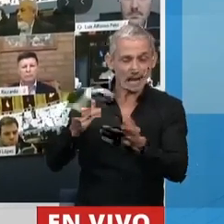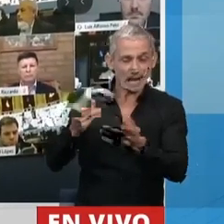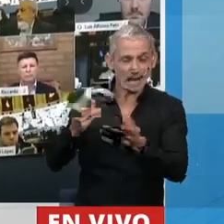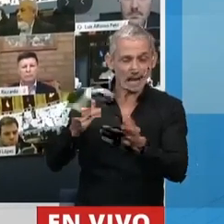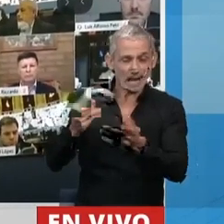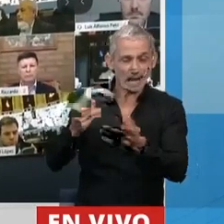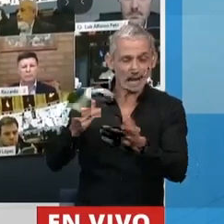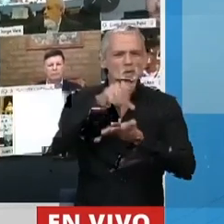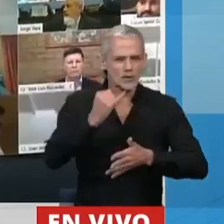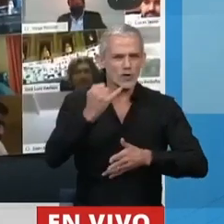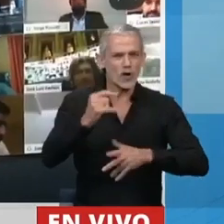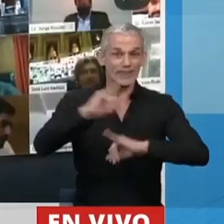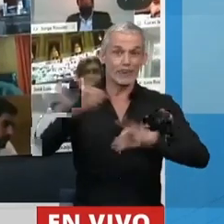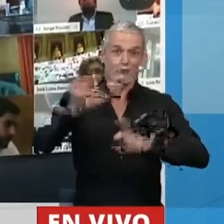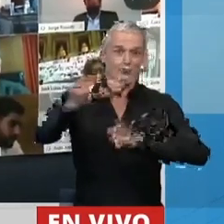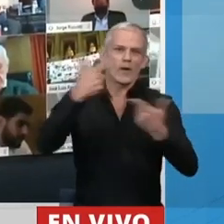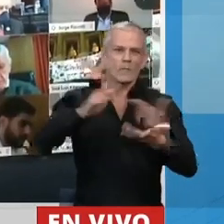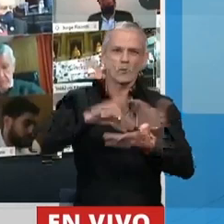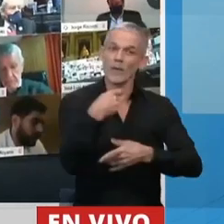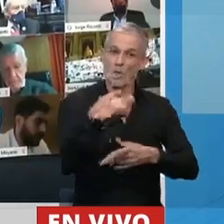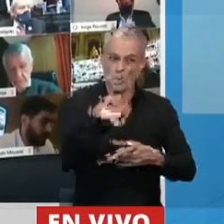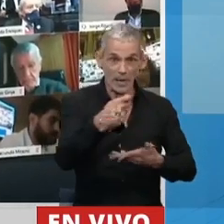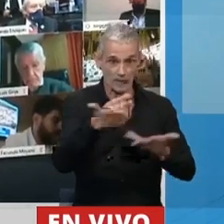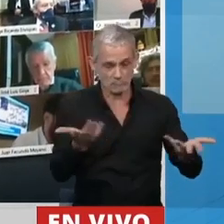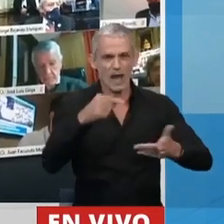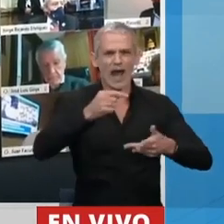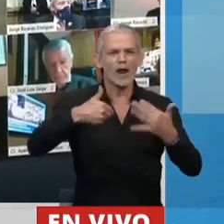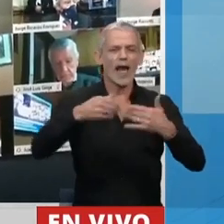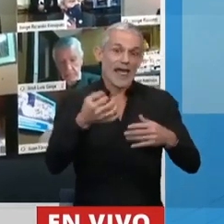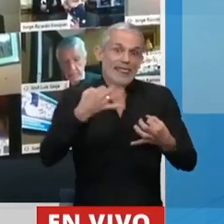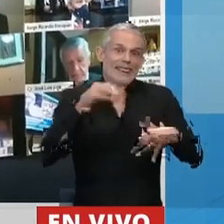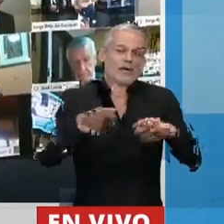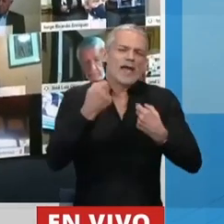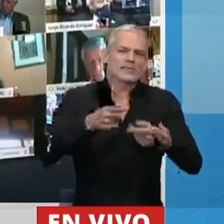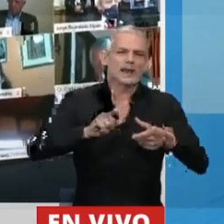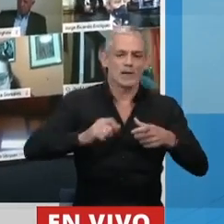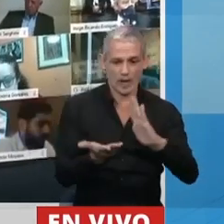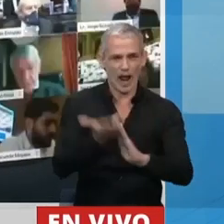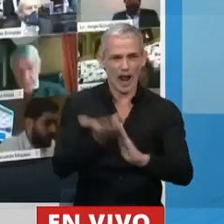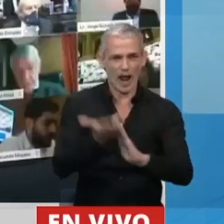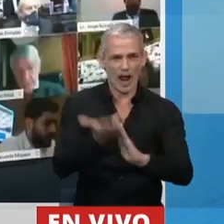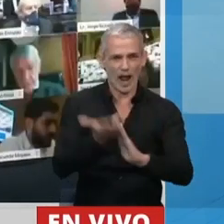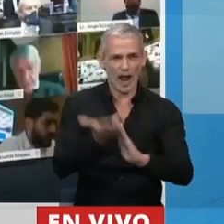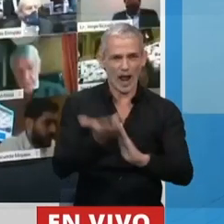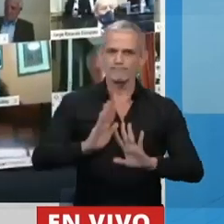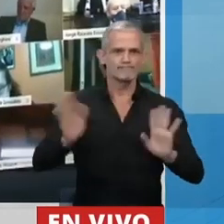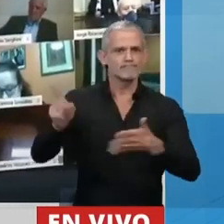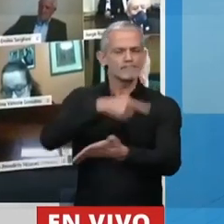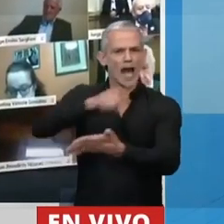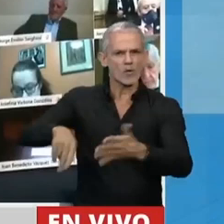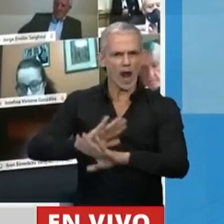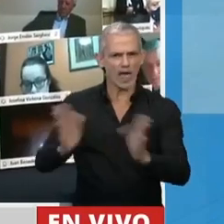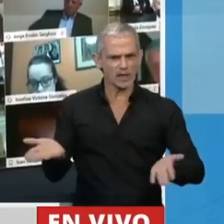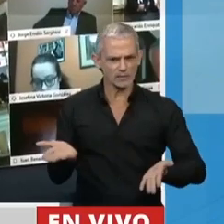Caño, con respecto, por ejemplo, a los jubilados que les darían ahora un aumento del 11%, han sido anuladas